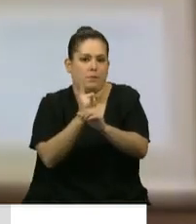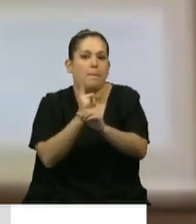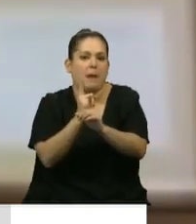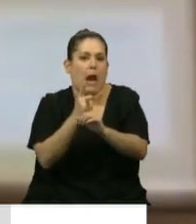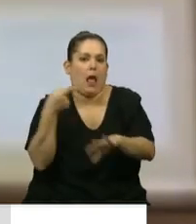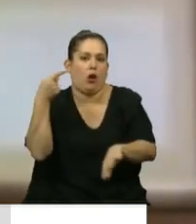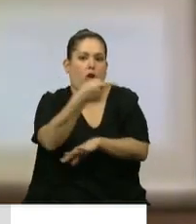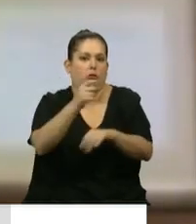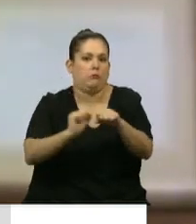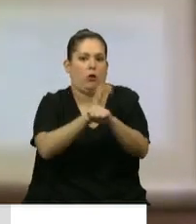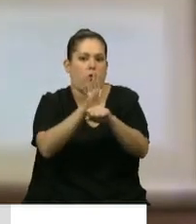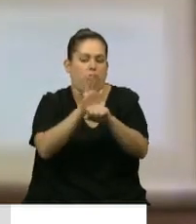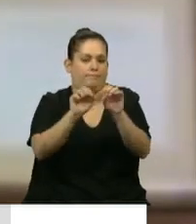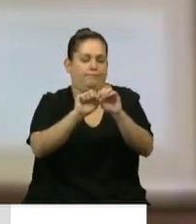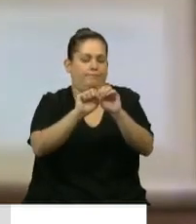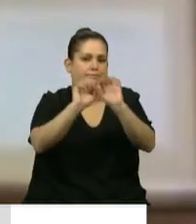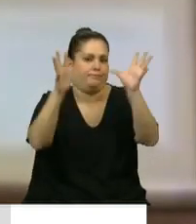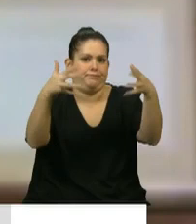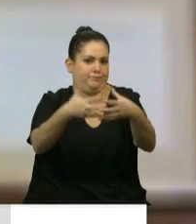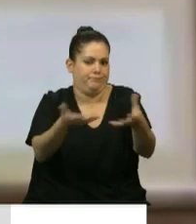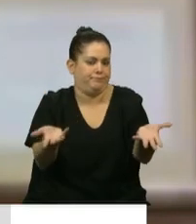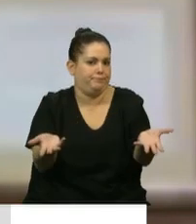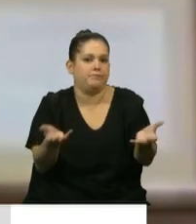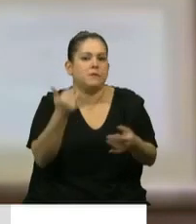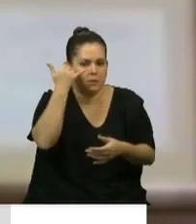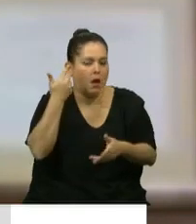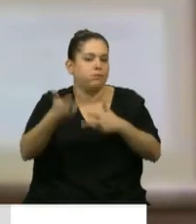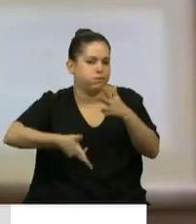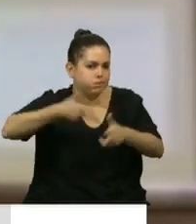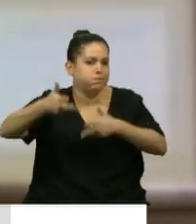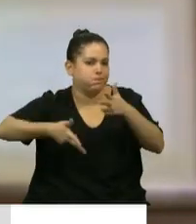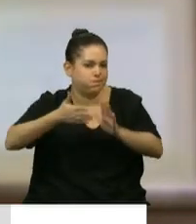pandemia de la cual hoy ya se ha hablado bastante.